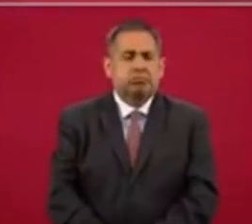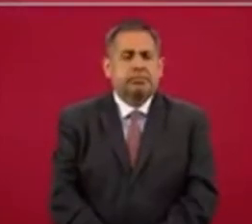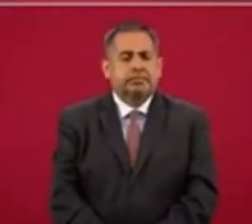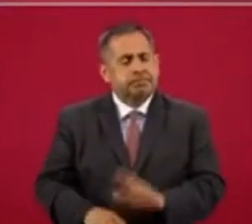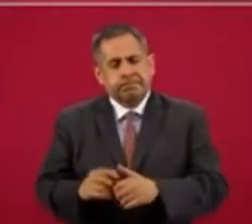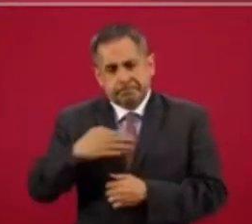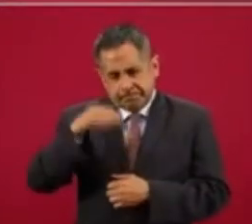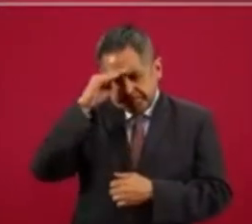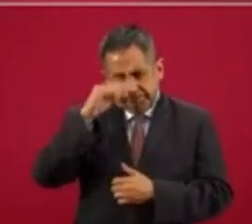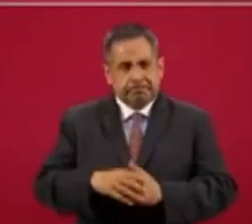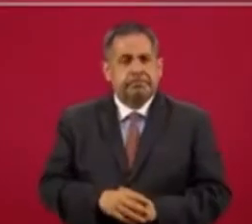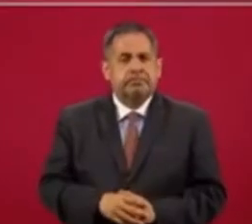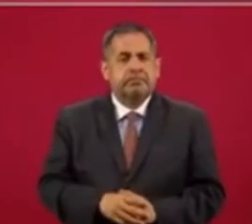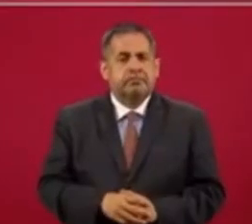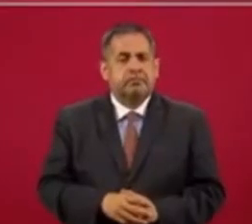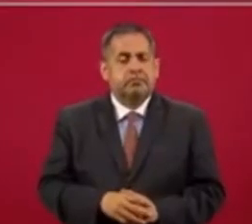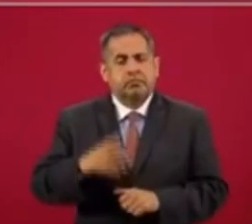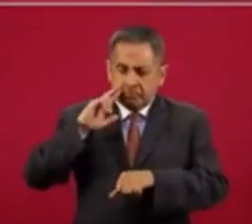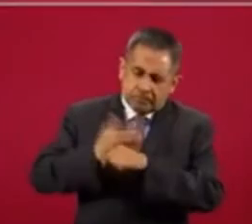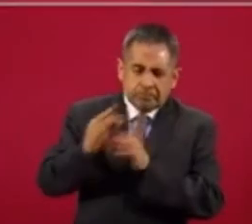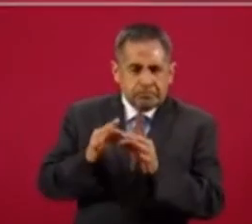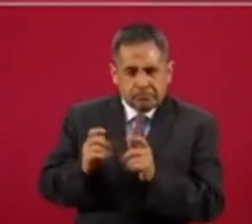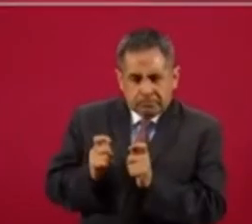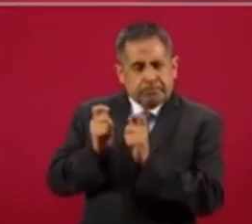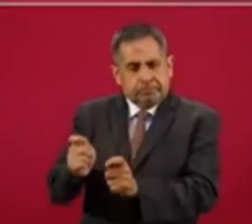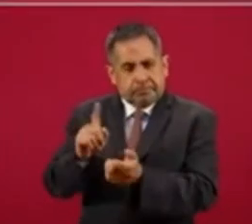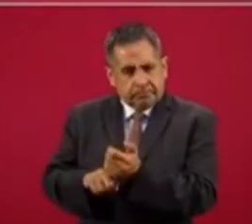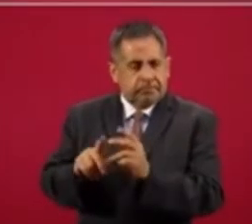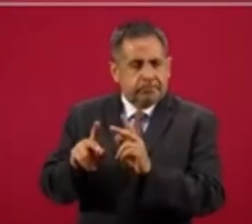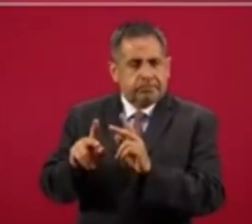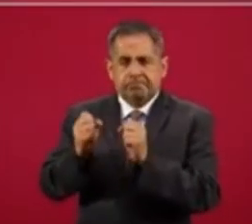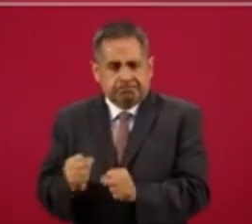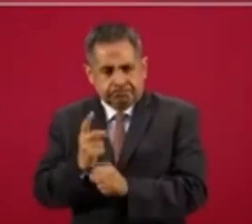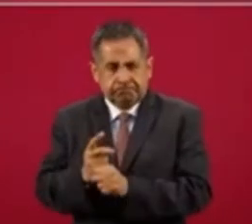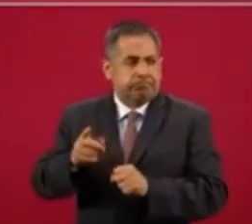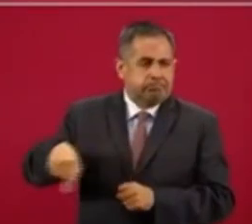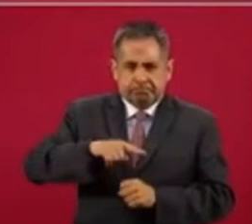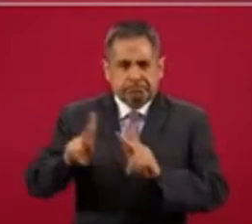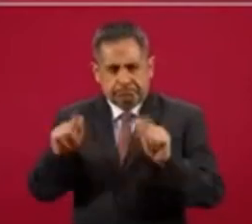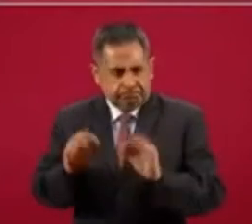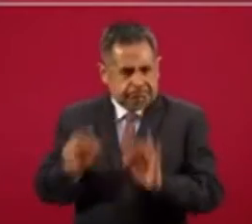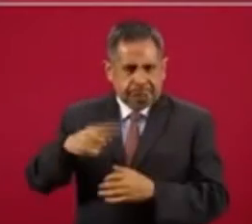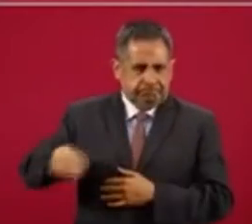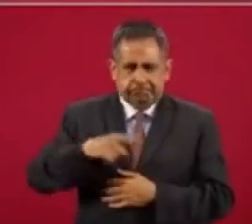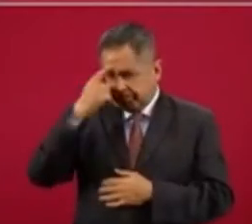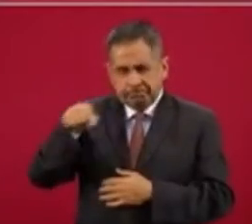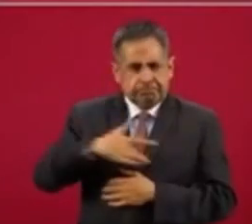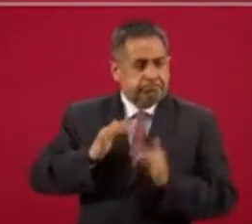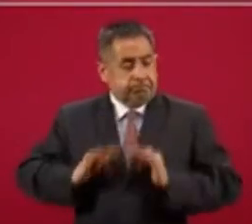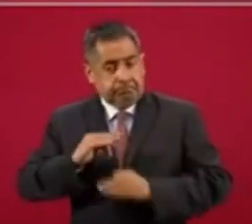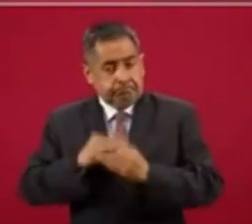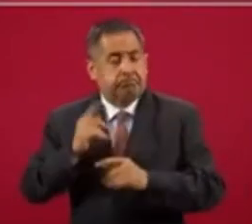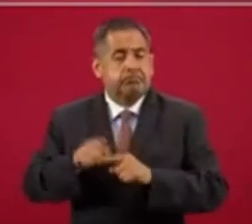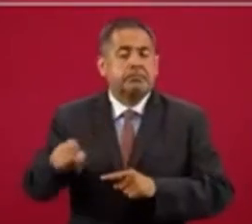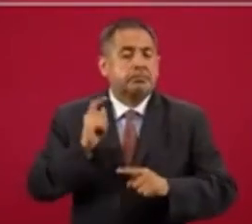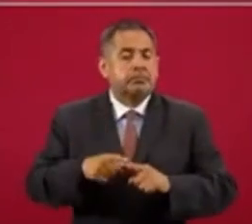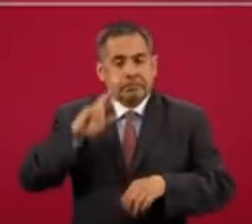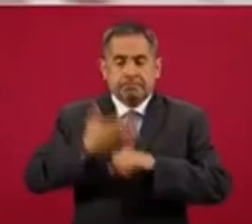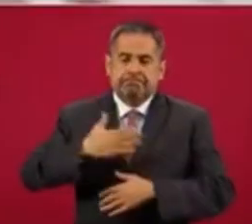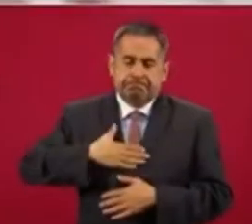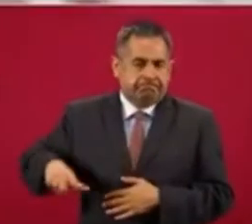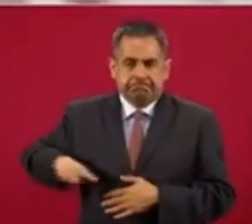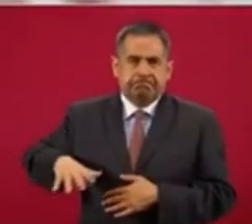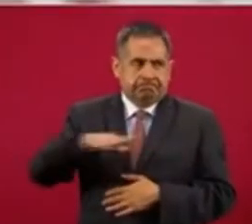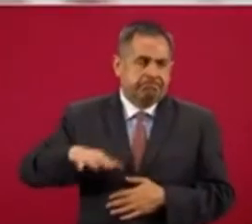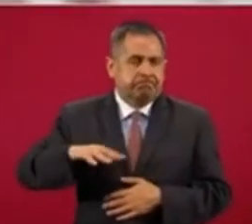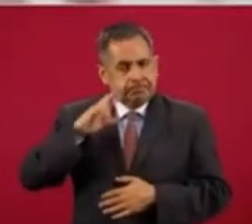Yo pienso que la responsabilidad de garantizar la seguridad de las personas, la paz, la tranquilidad de todos, es una responsabilidad del